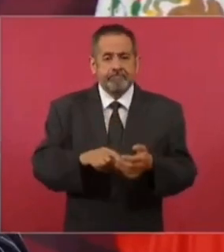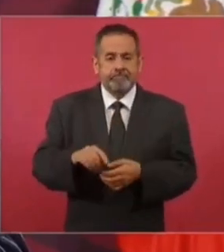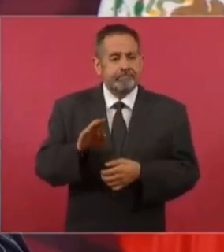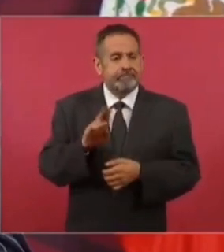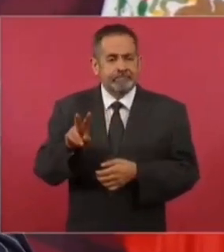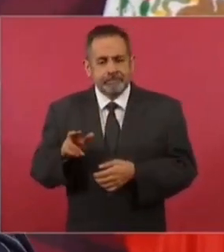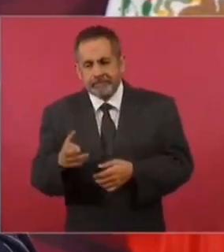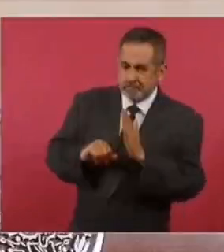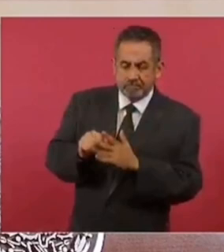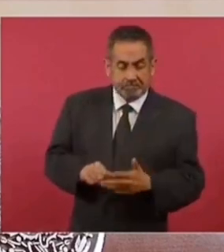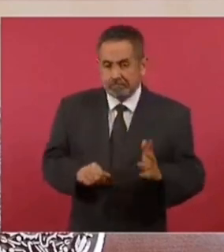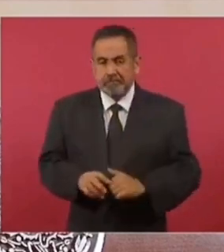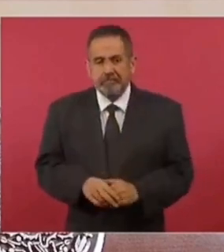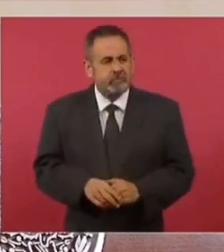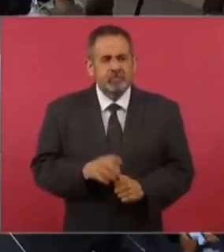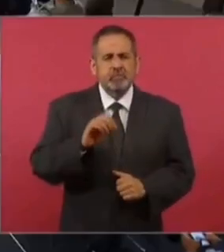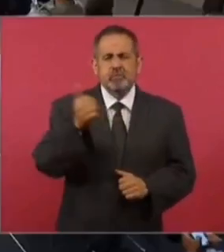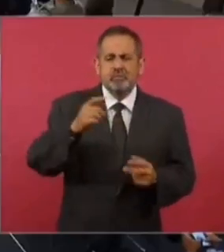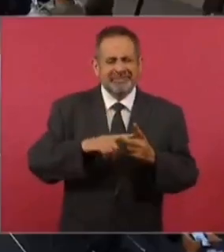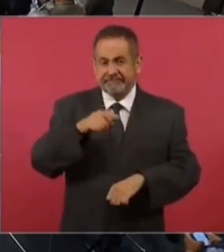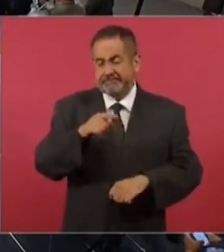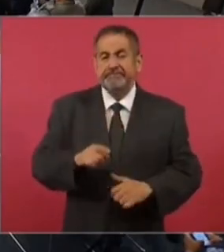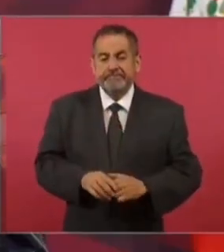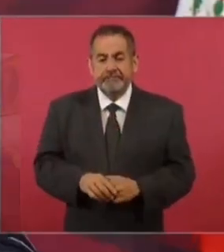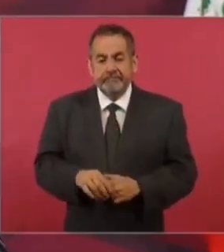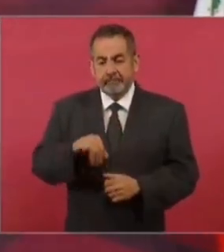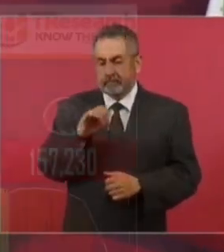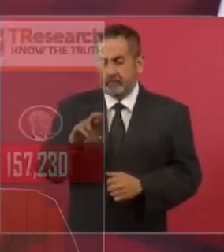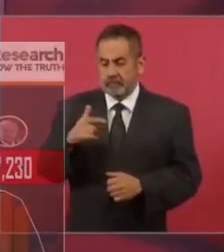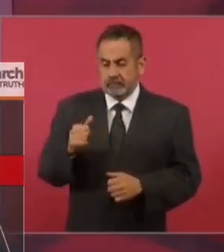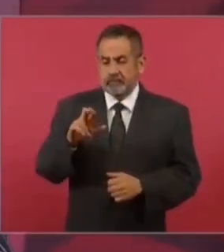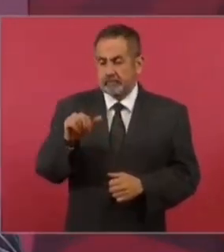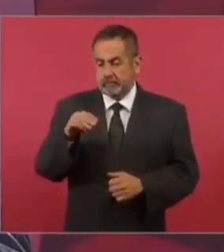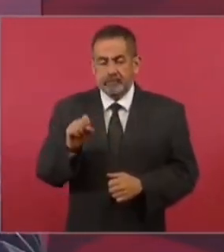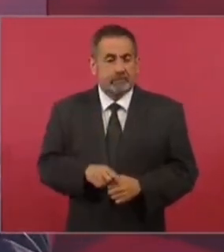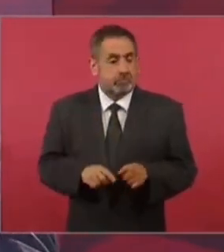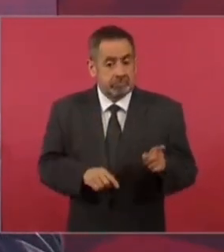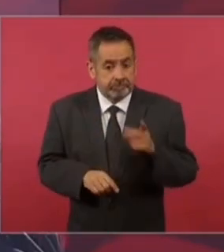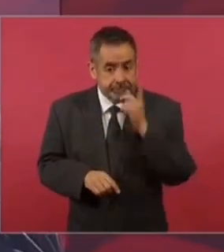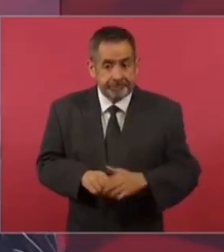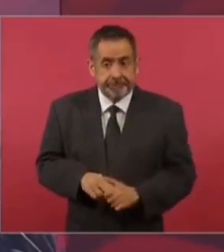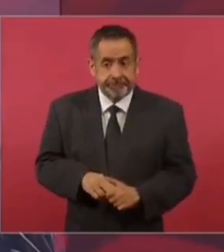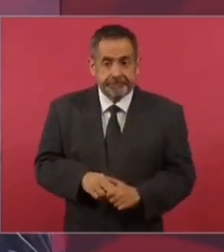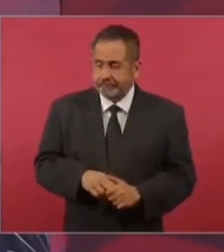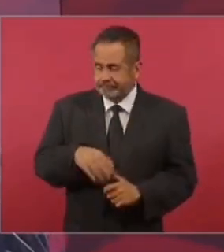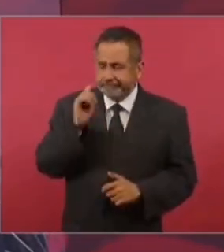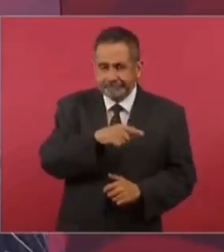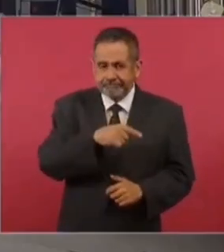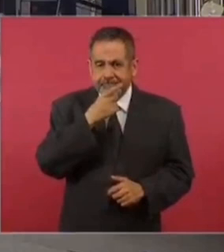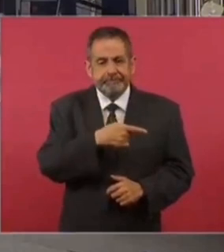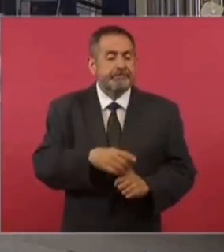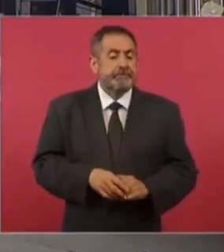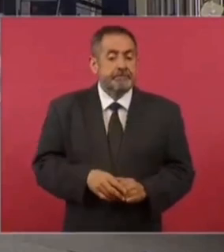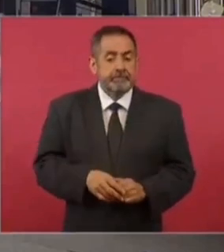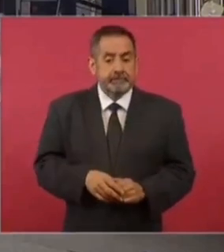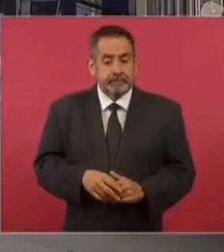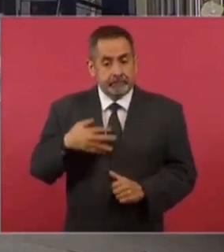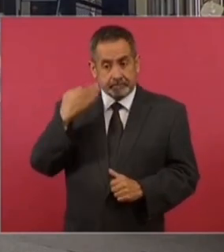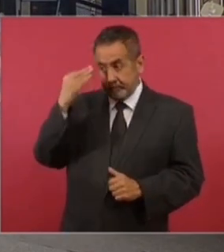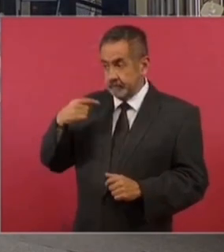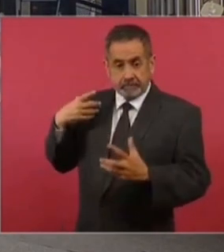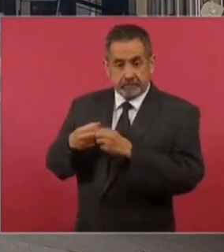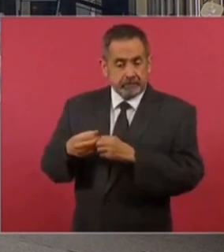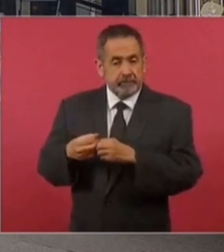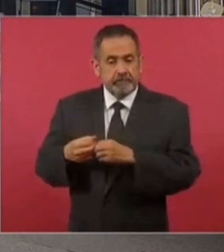con lago artificial. O el otro señor que es el que gana más, Jorge Ramos, que dice que, y es cierto, que en el tiempo que llevamos